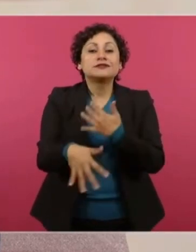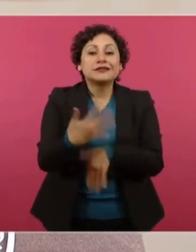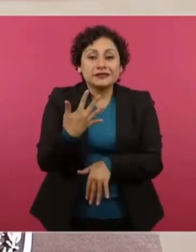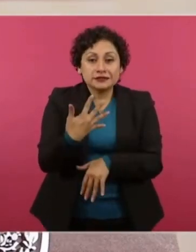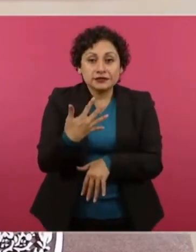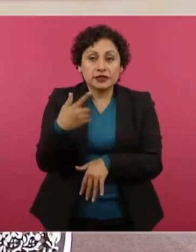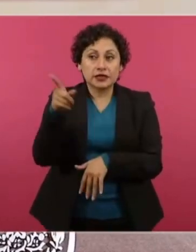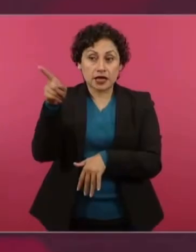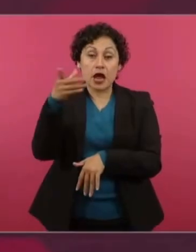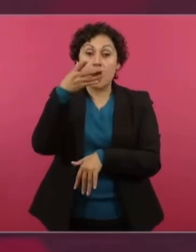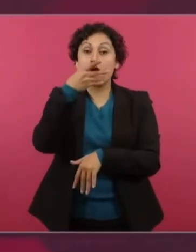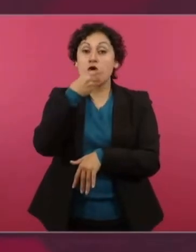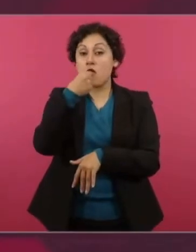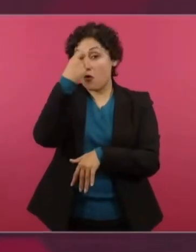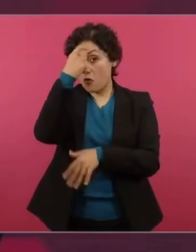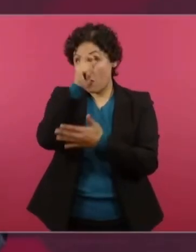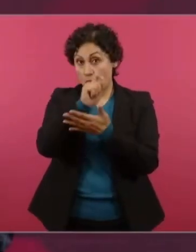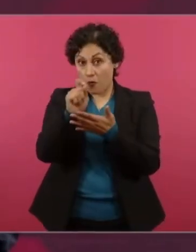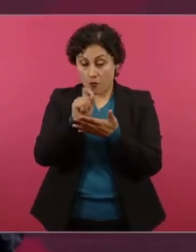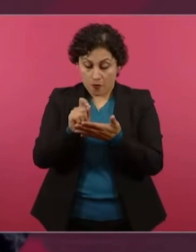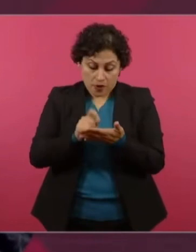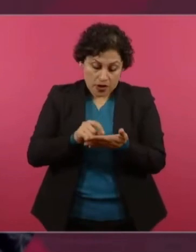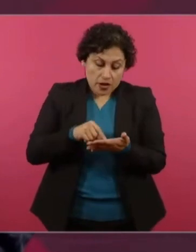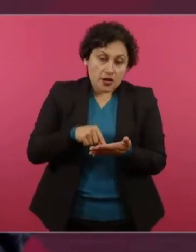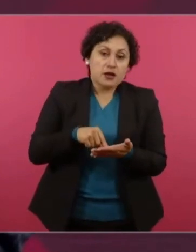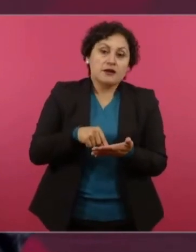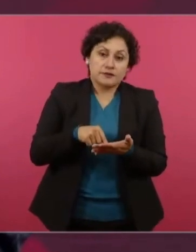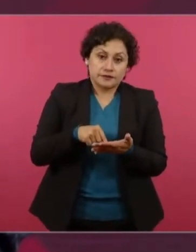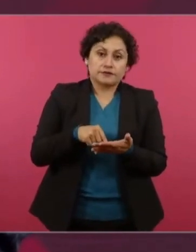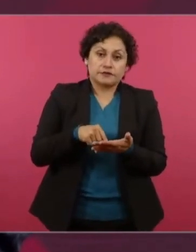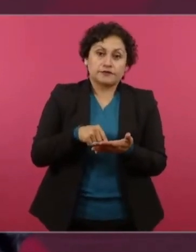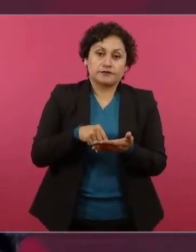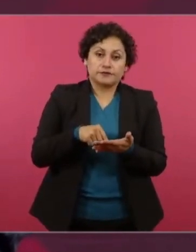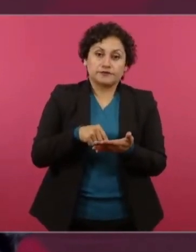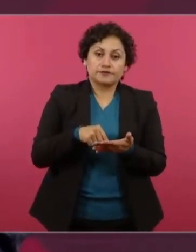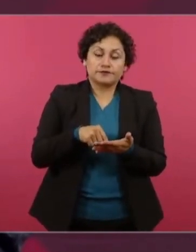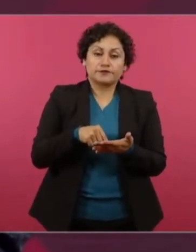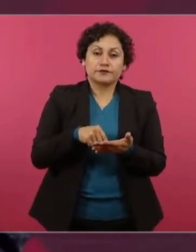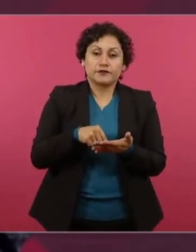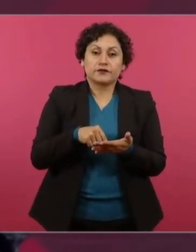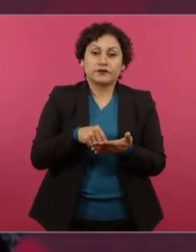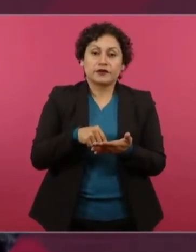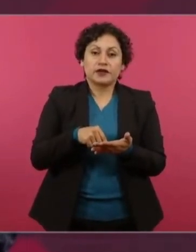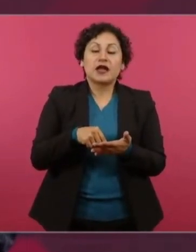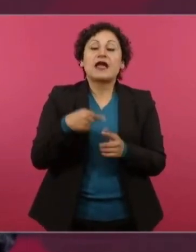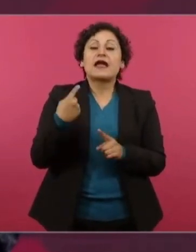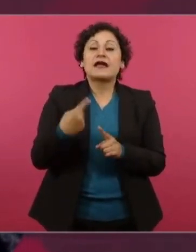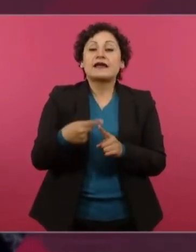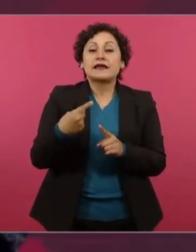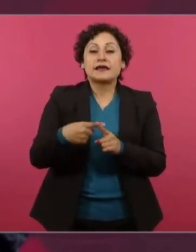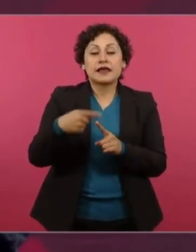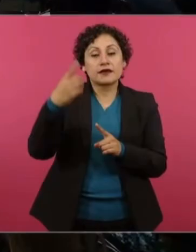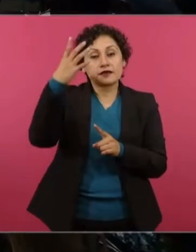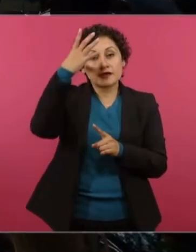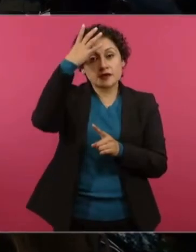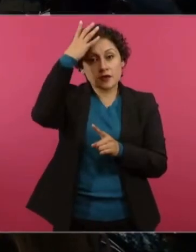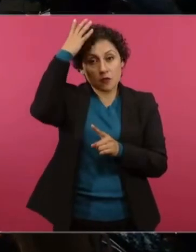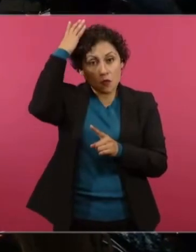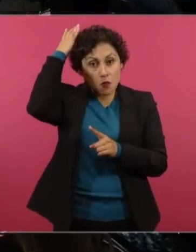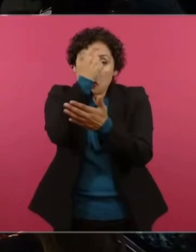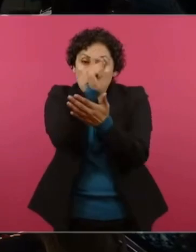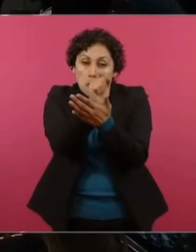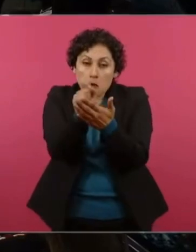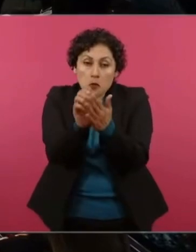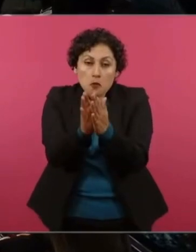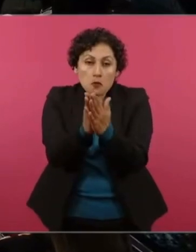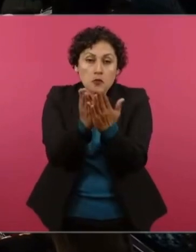un texto bellísimo, José María Morelos y Pavón, que se llama Los sentimientos de la